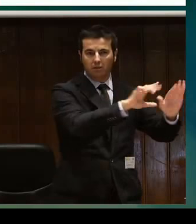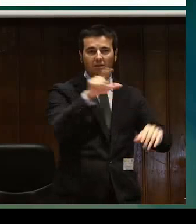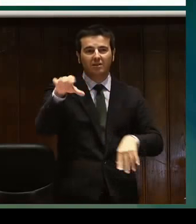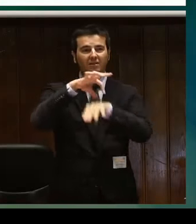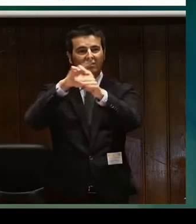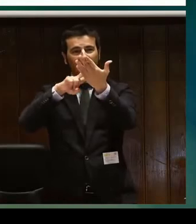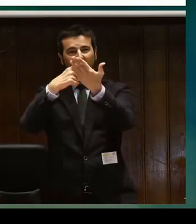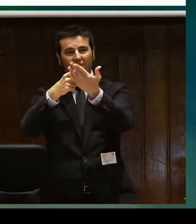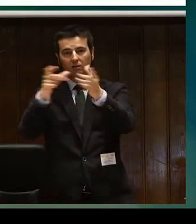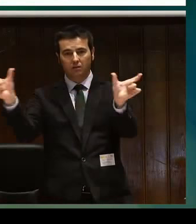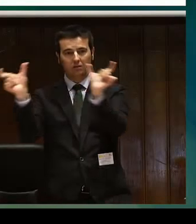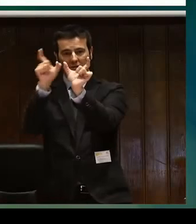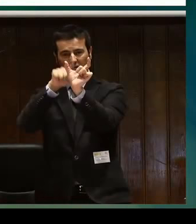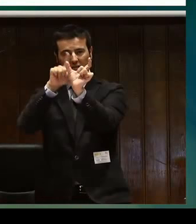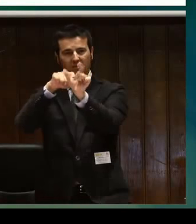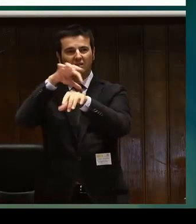intérpretes